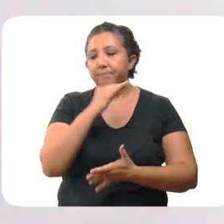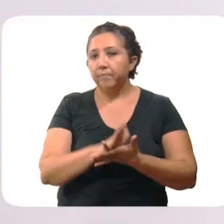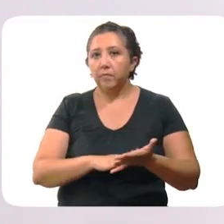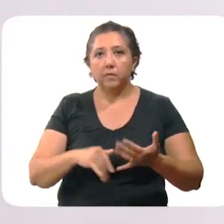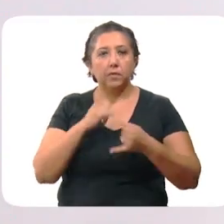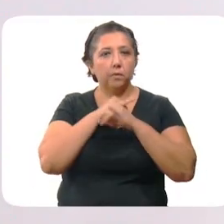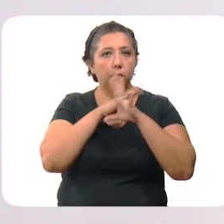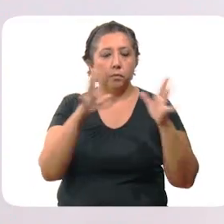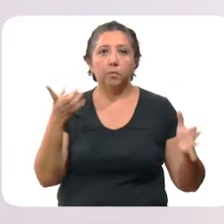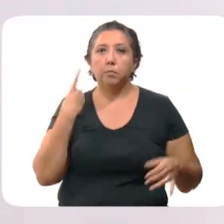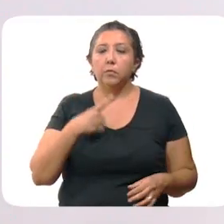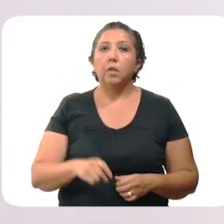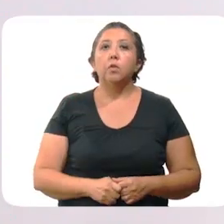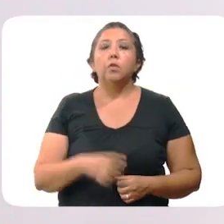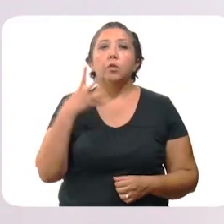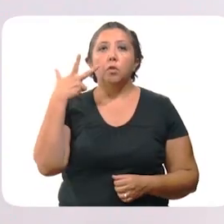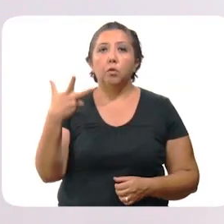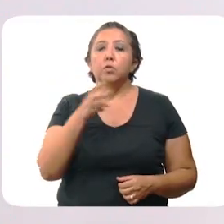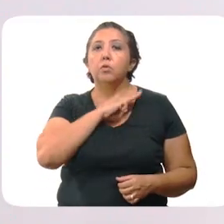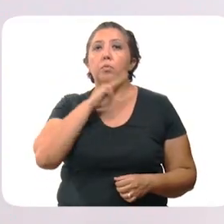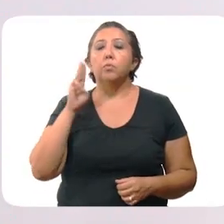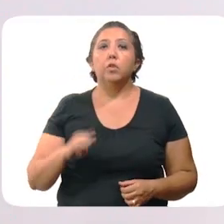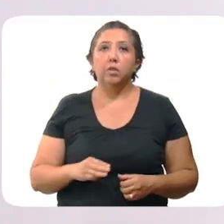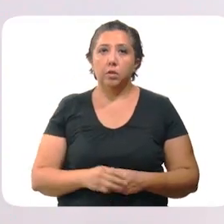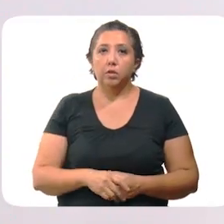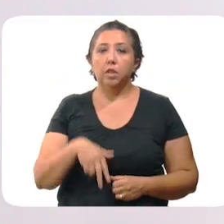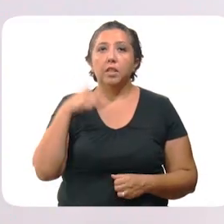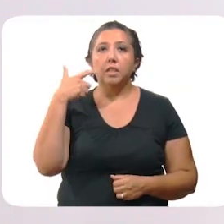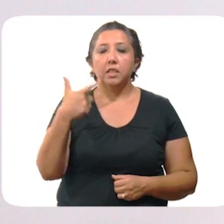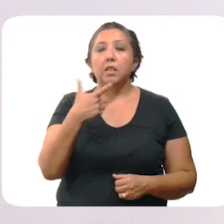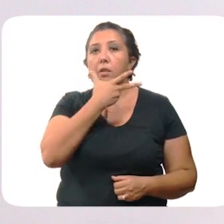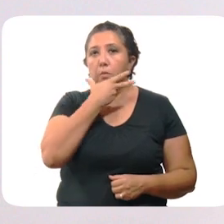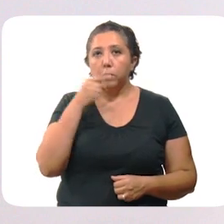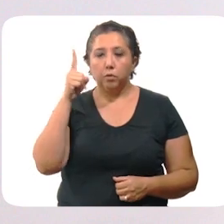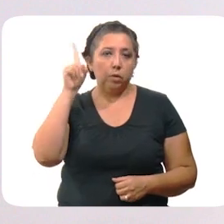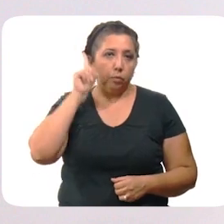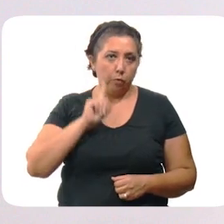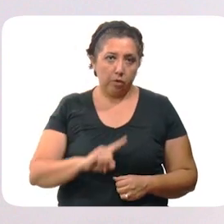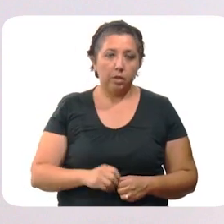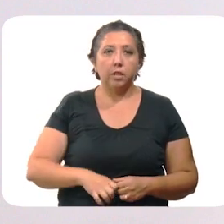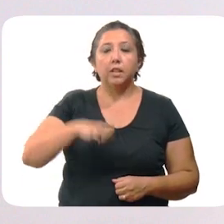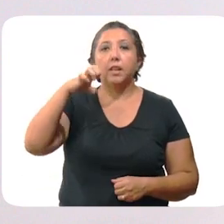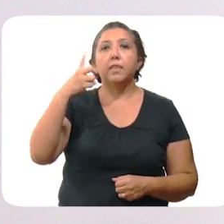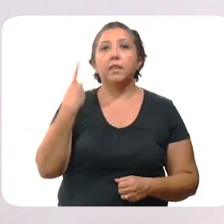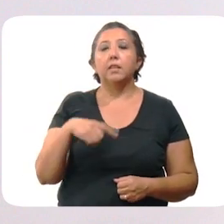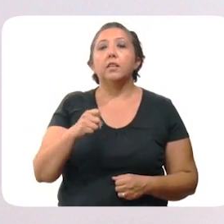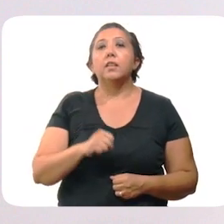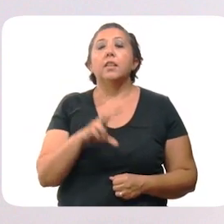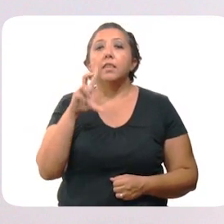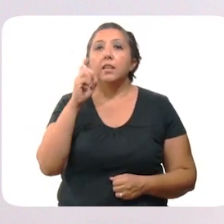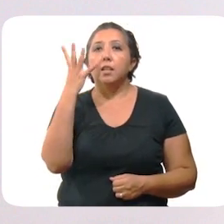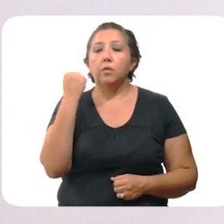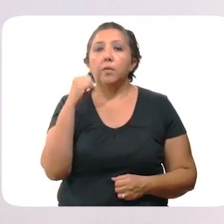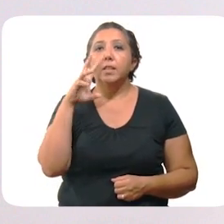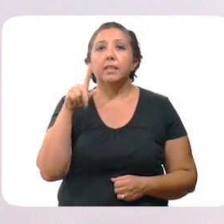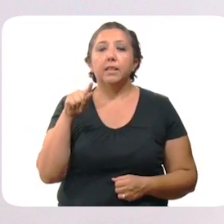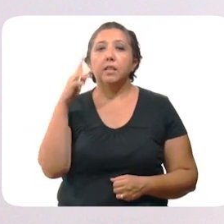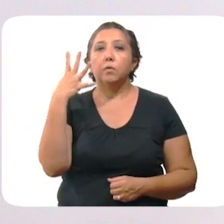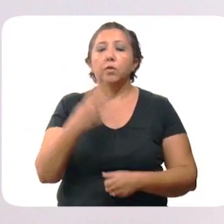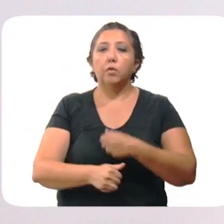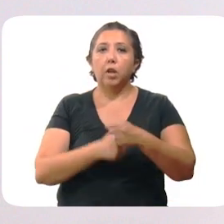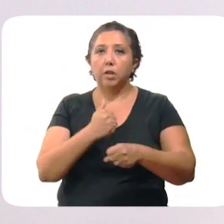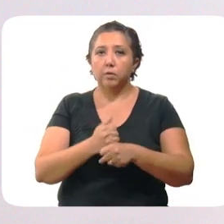Lamentablemente en este parte médico informamos de ocho fallecimientos, son siete hombres y una mujer, de un rango de edad de 39 a 74